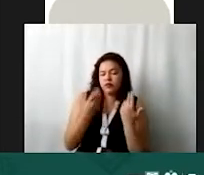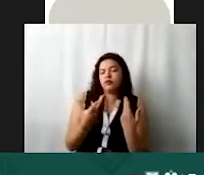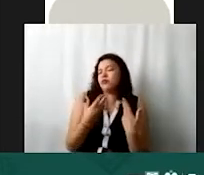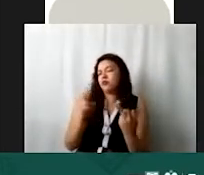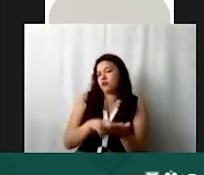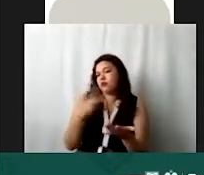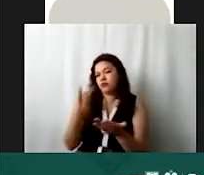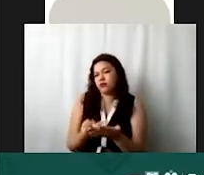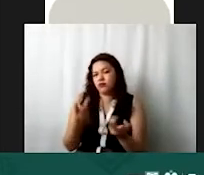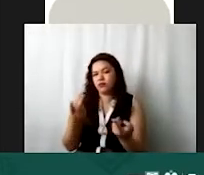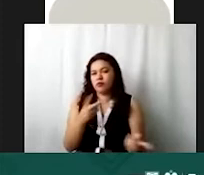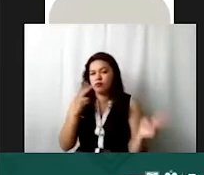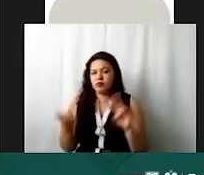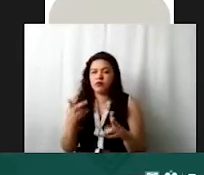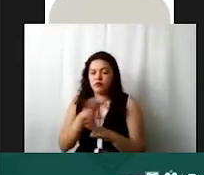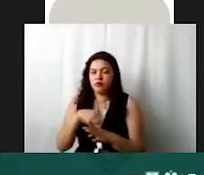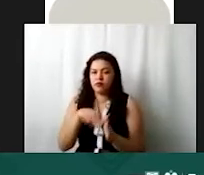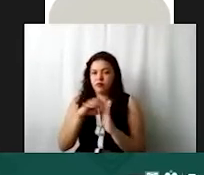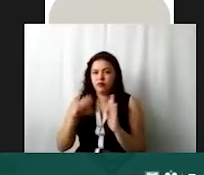Entonces vamos a poner en nuestro ejemplo agua.